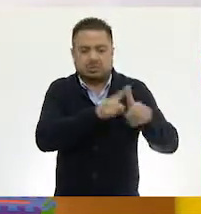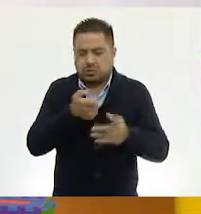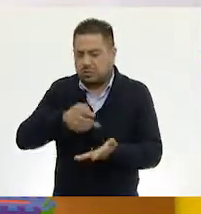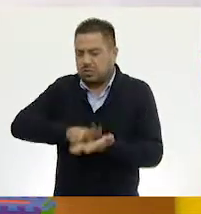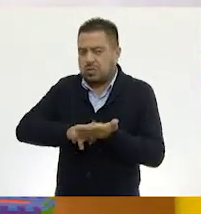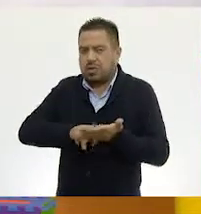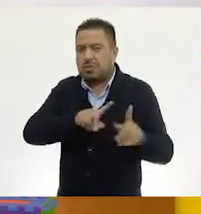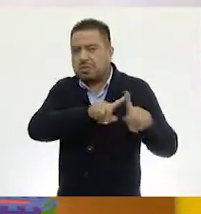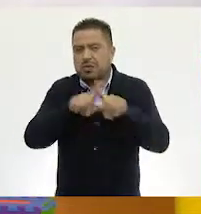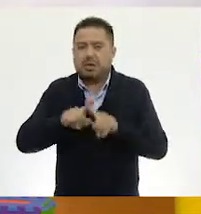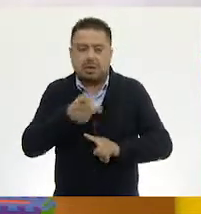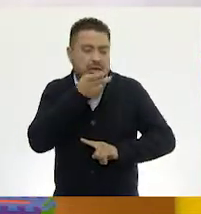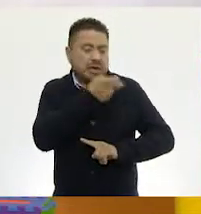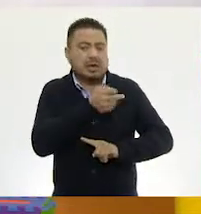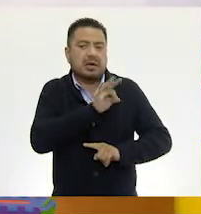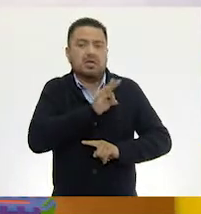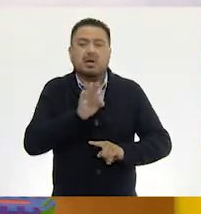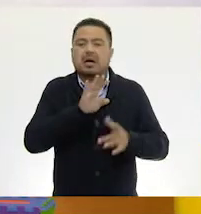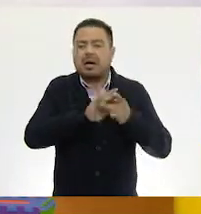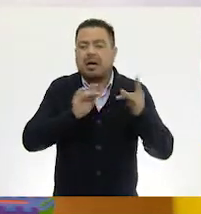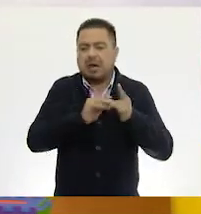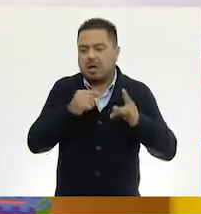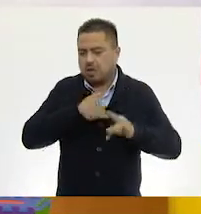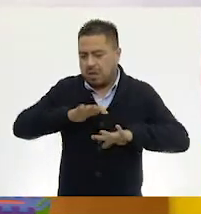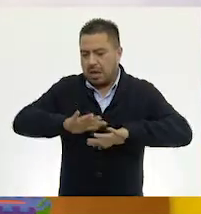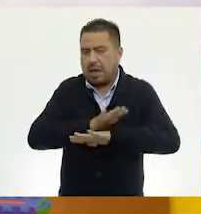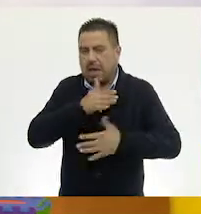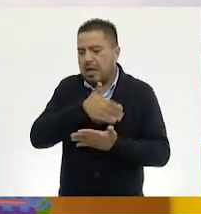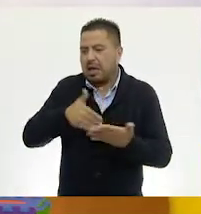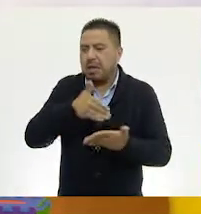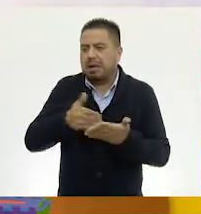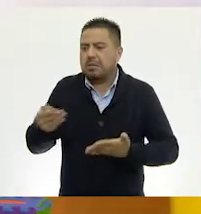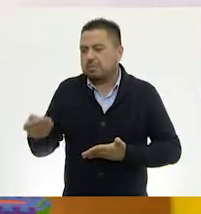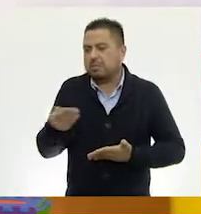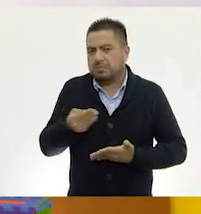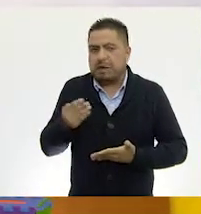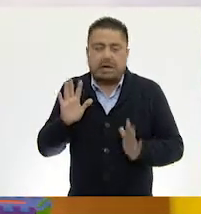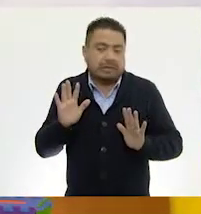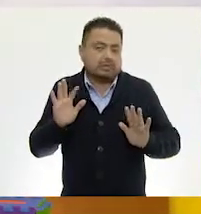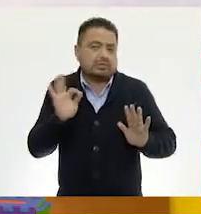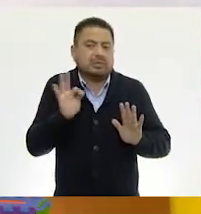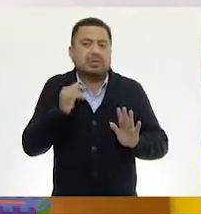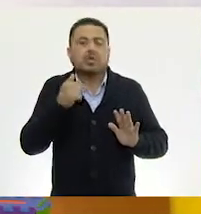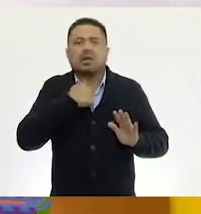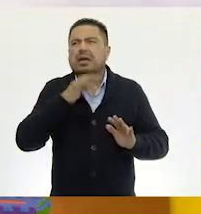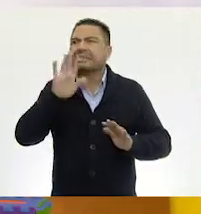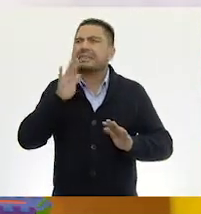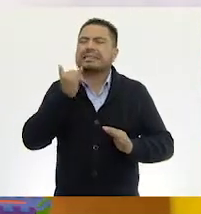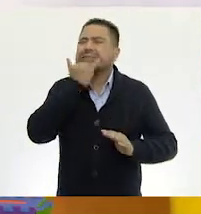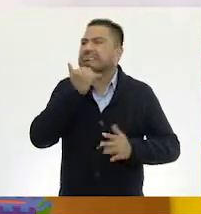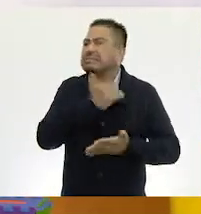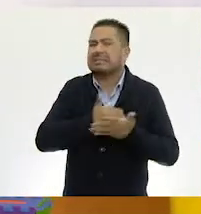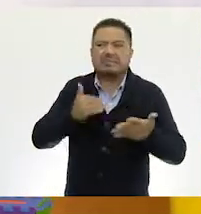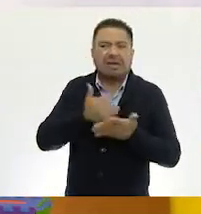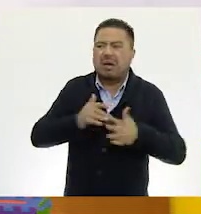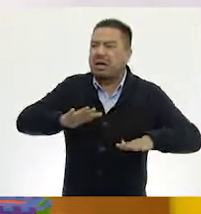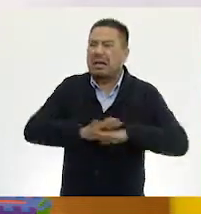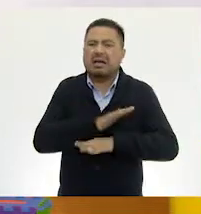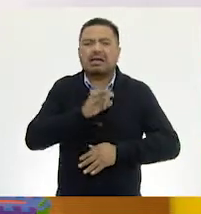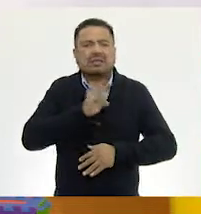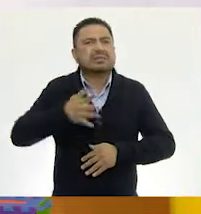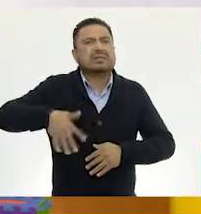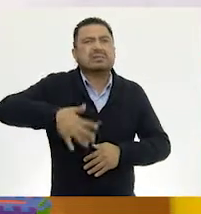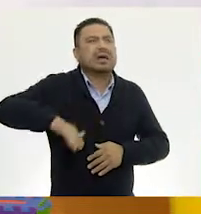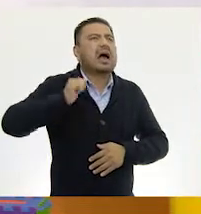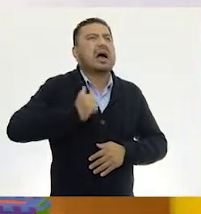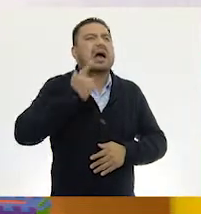formas. Esta parte de decir, pues yo tengo cambio, entonces... O bueno, me ha tocado, ¿no? Esta parte donde, y no tengo cambio, no tiene cambio, y tienes que salir a